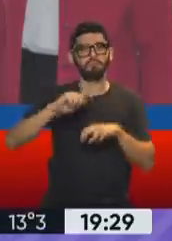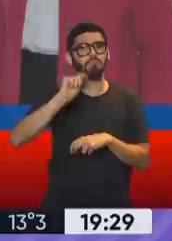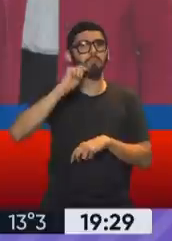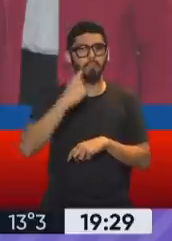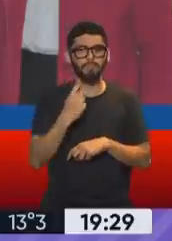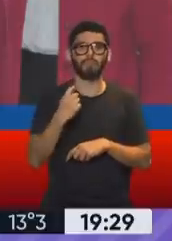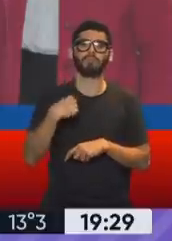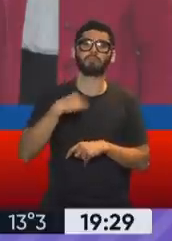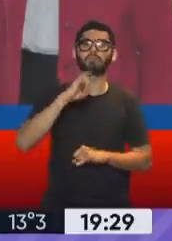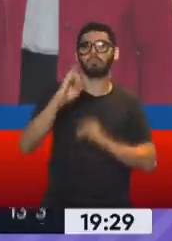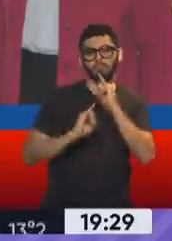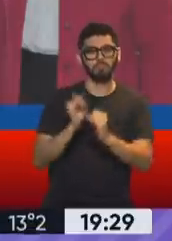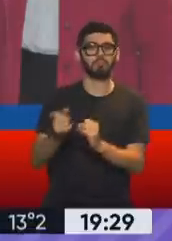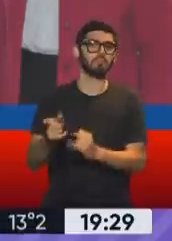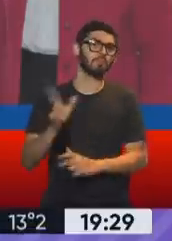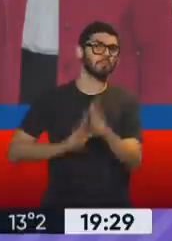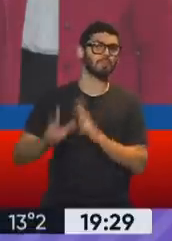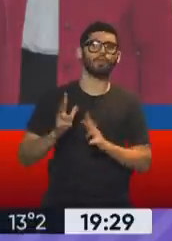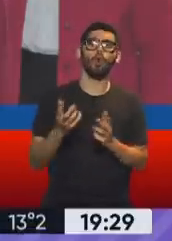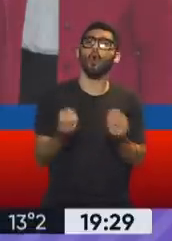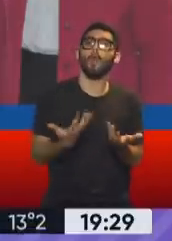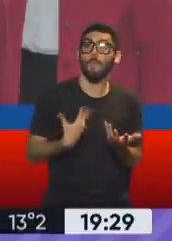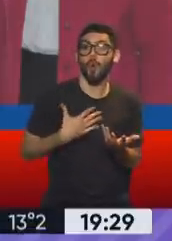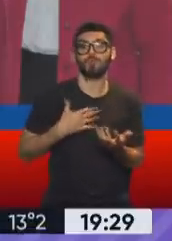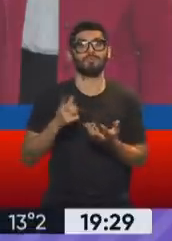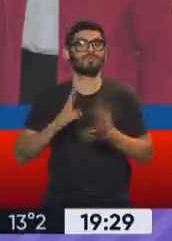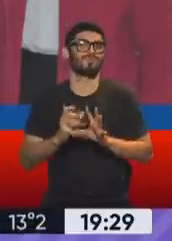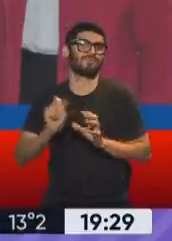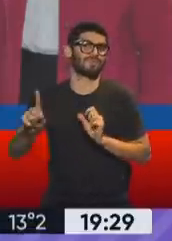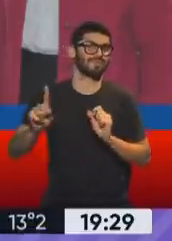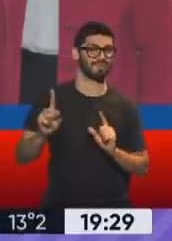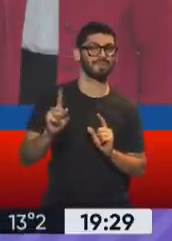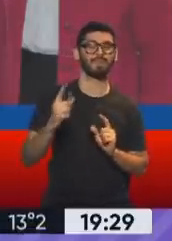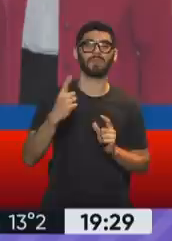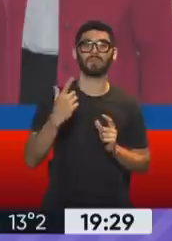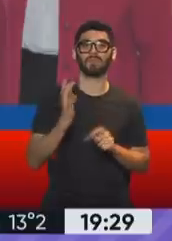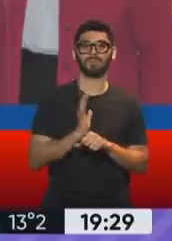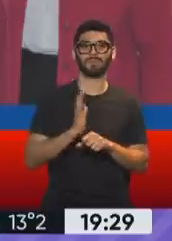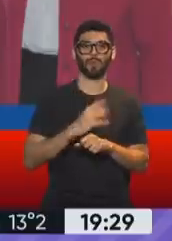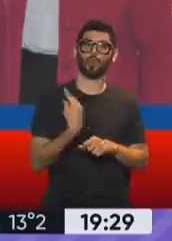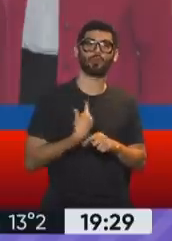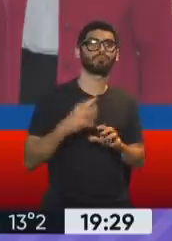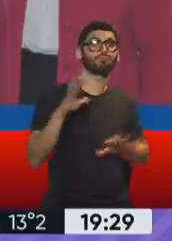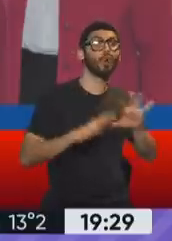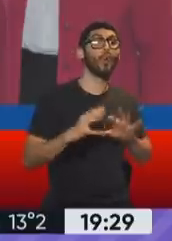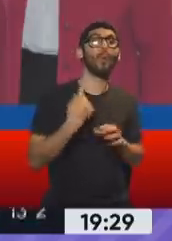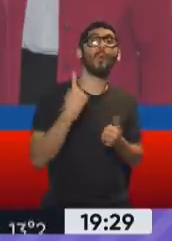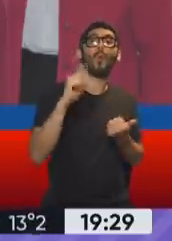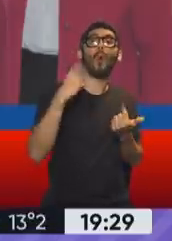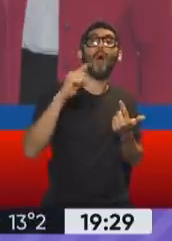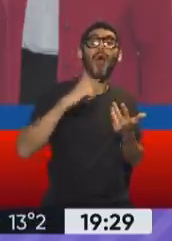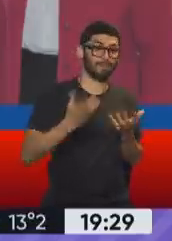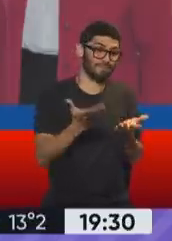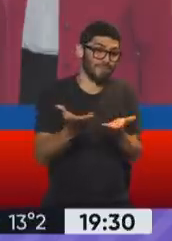contando un poquito cómo estamos viviendo y cuáles fueron las estrategias que nuestro organismo desarrolló en la Argentina para poder